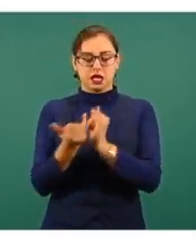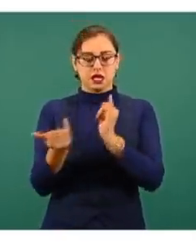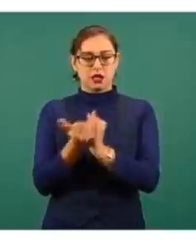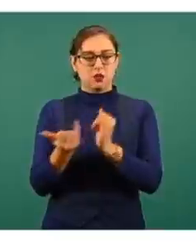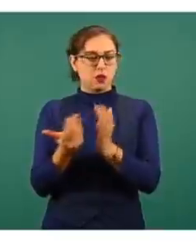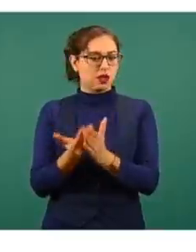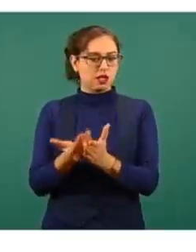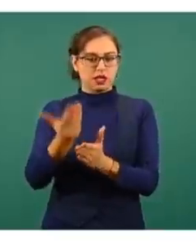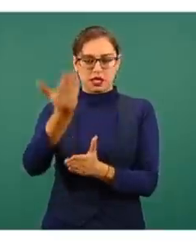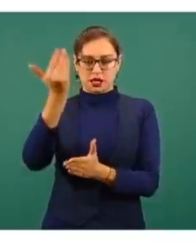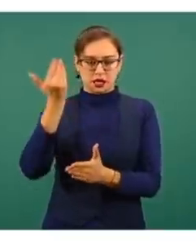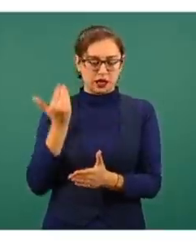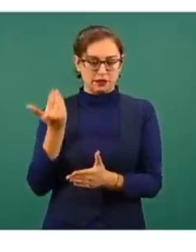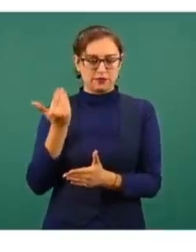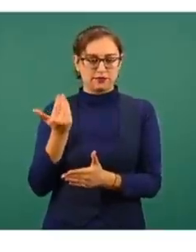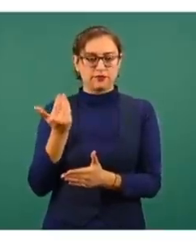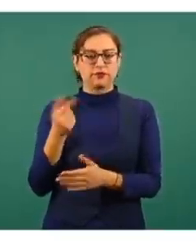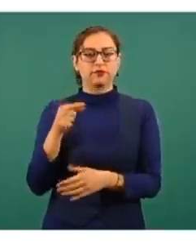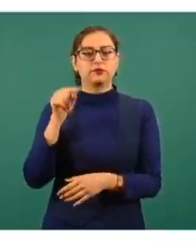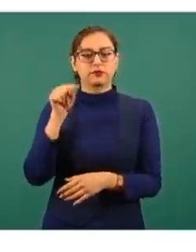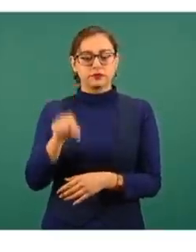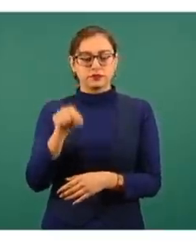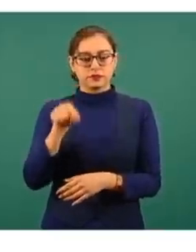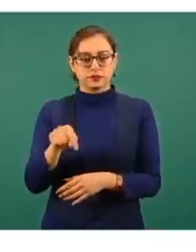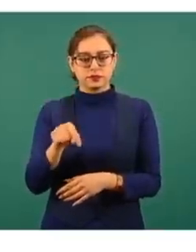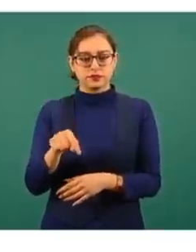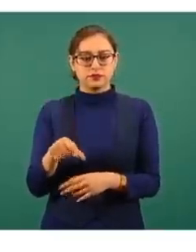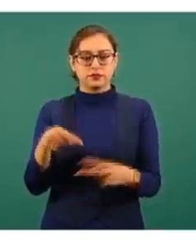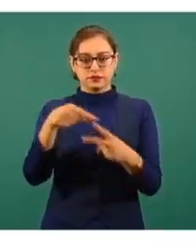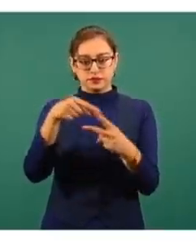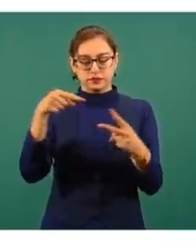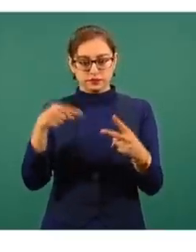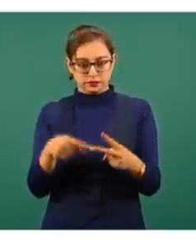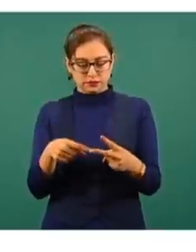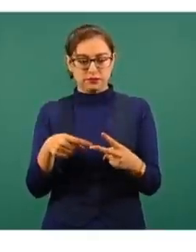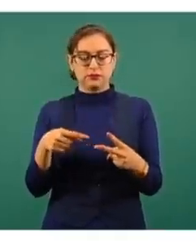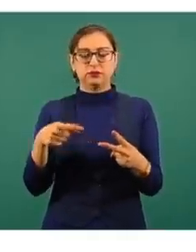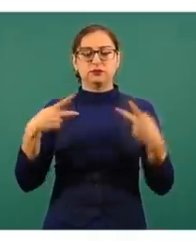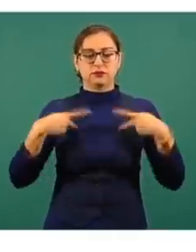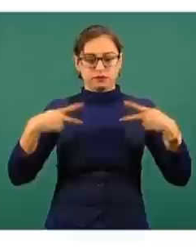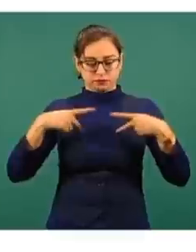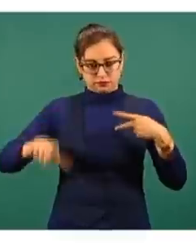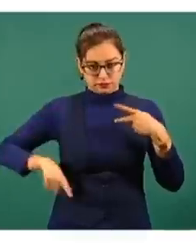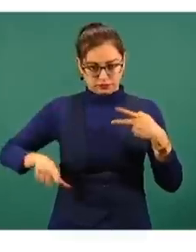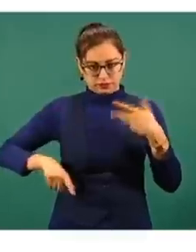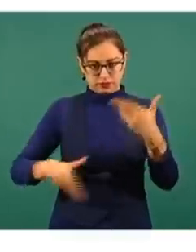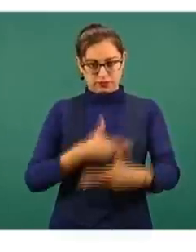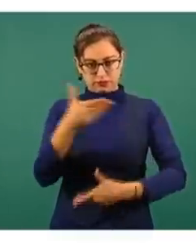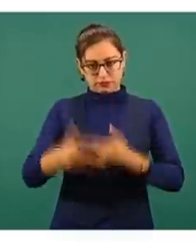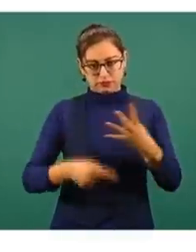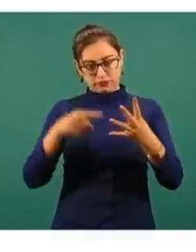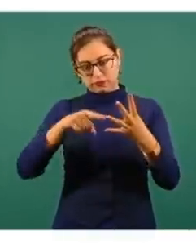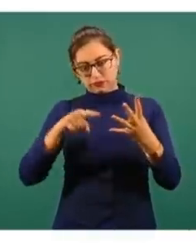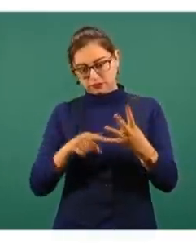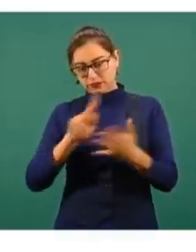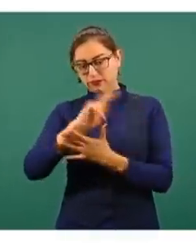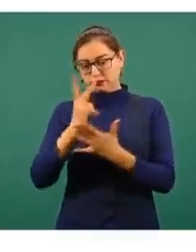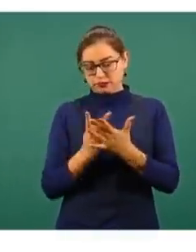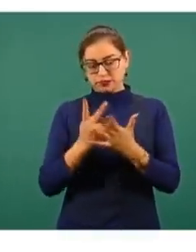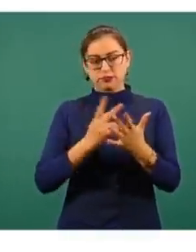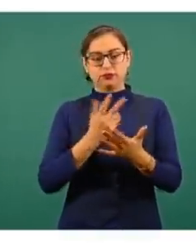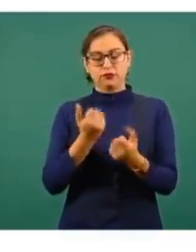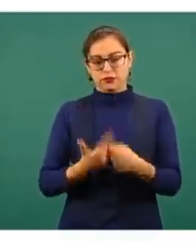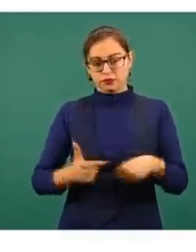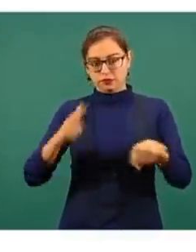ocasiones anteriores, están integradas por los dos servidores de la nación, dos promotores de programas sociales, cuatro elementos